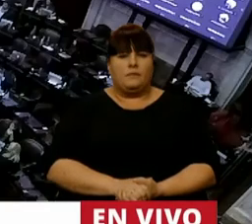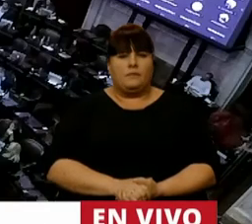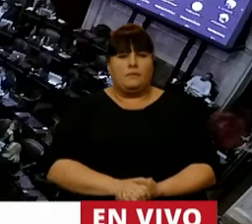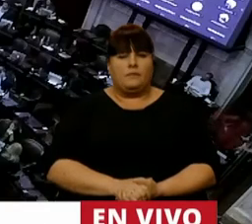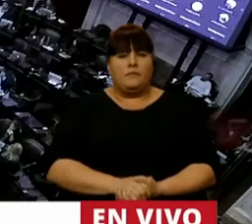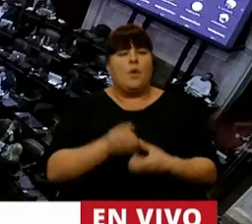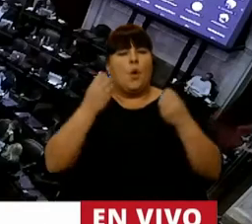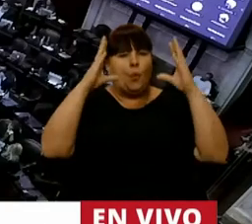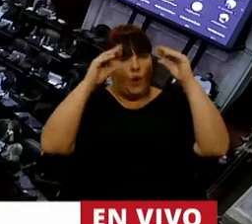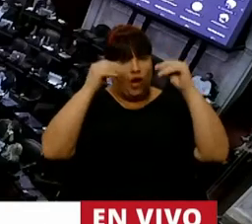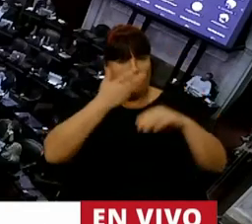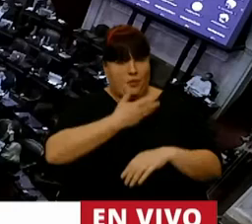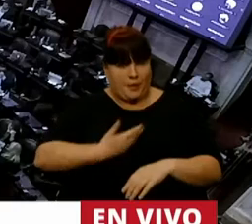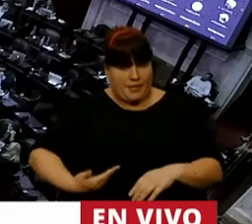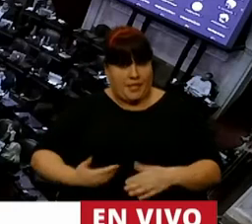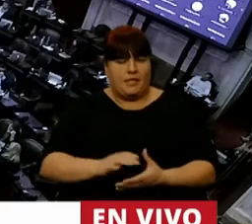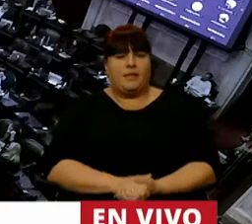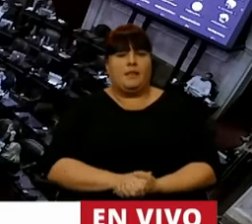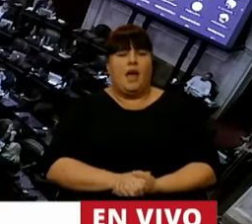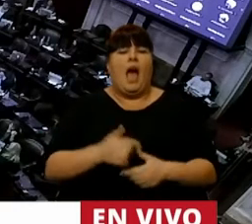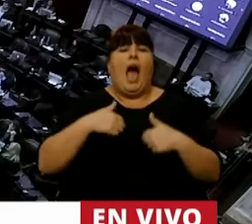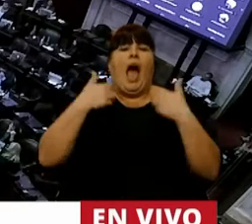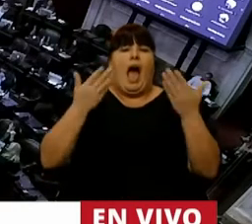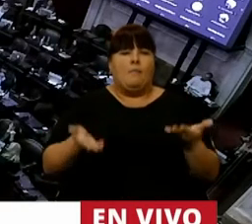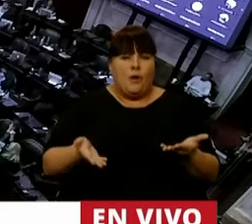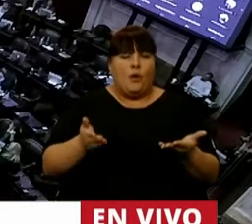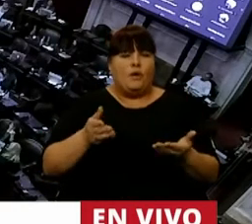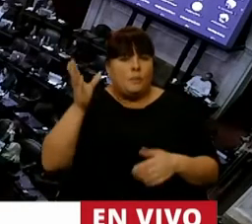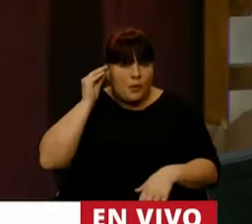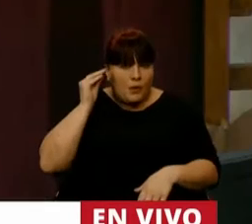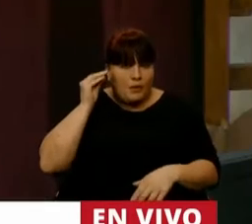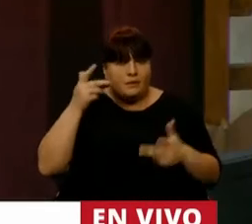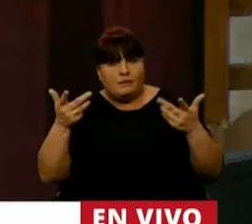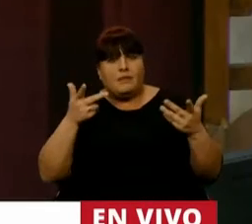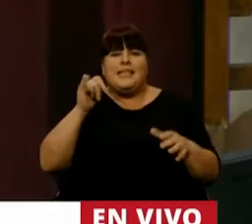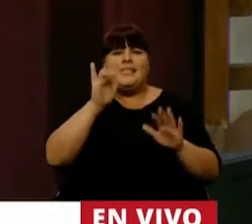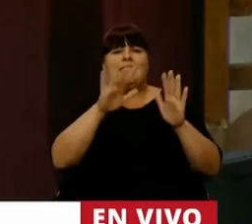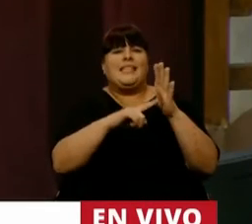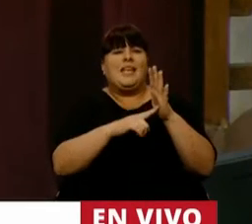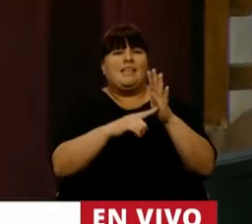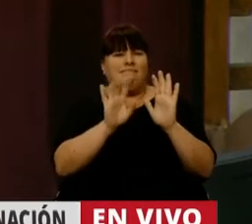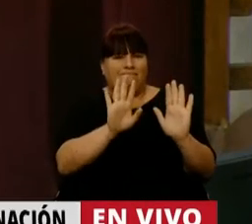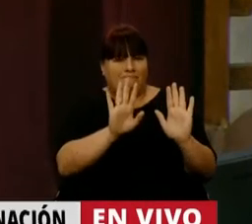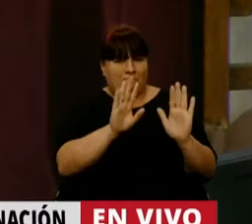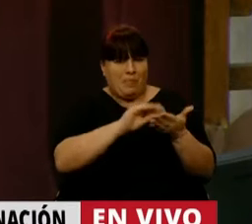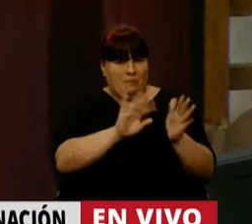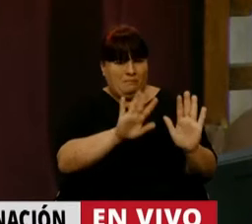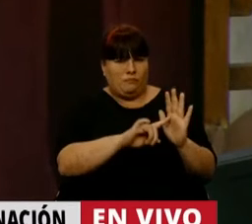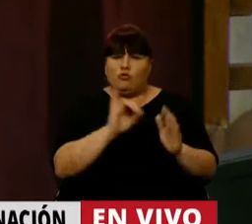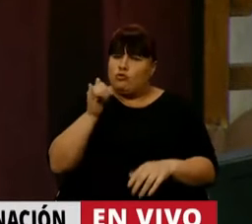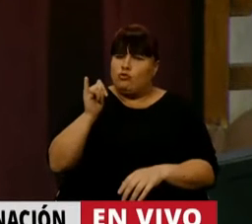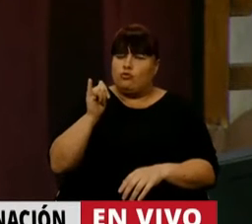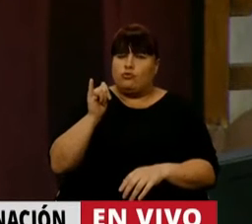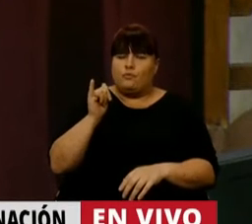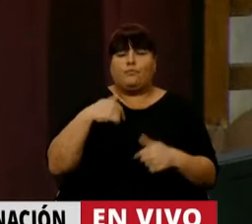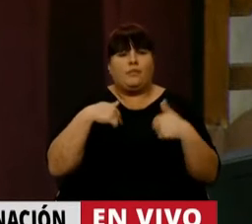Buenas noches, Presidente. Aprovecho para... ¿Se escucha? Sí, pero si me da un segundo, diputada. Sí,